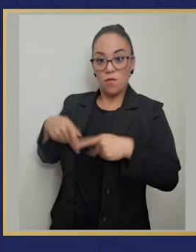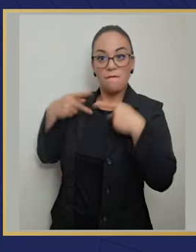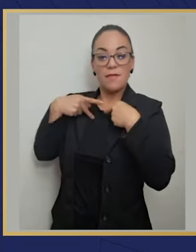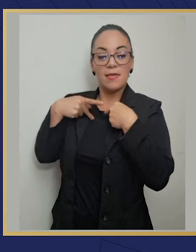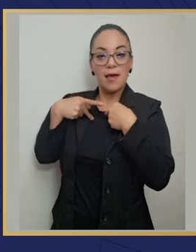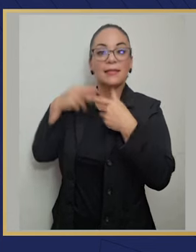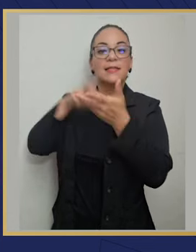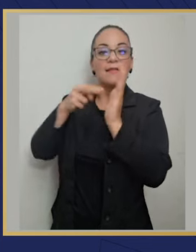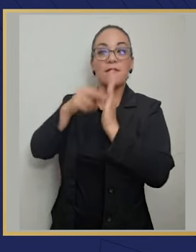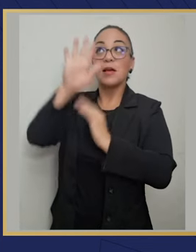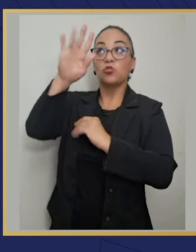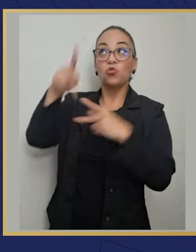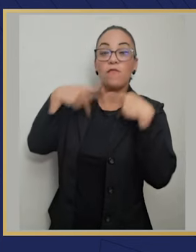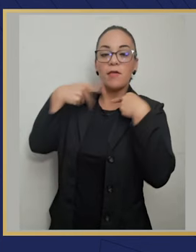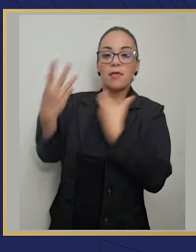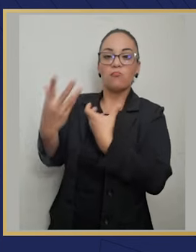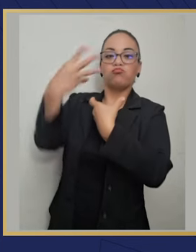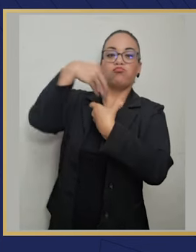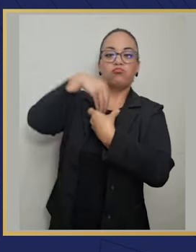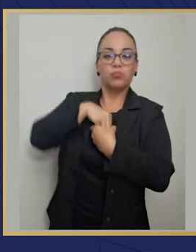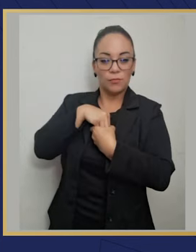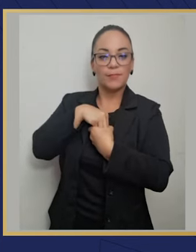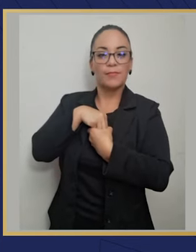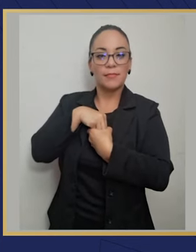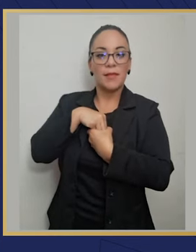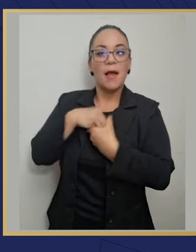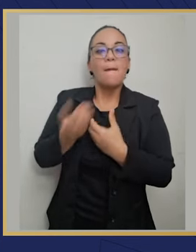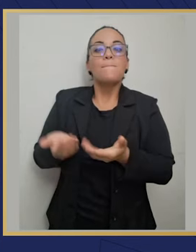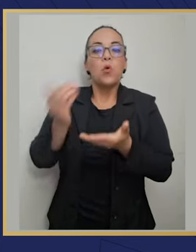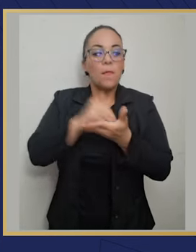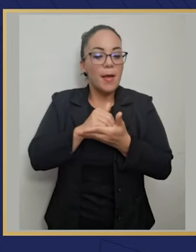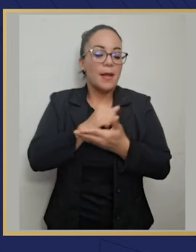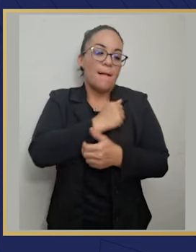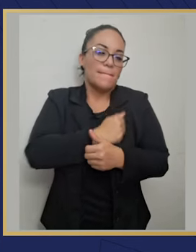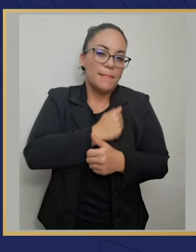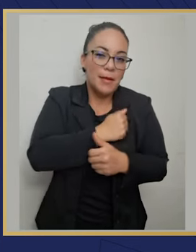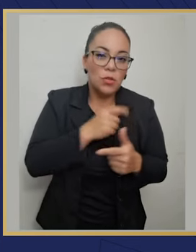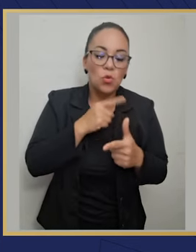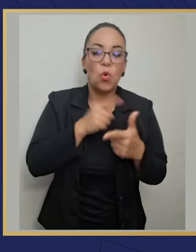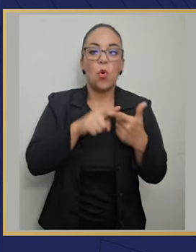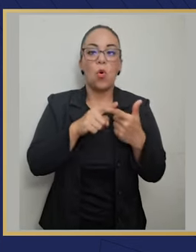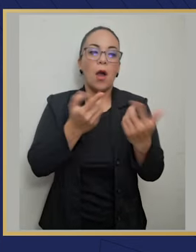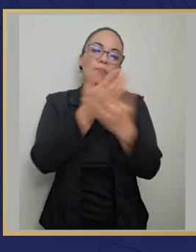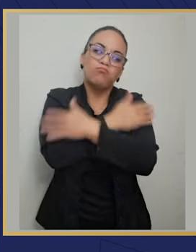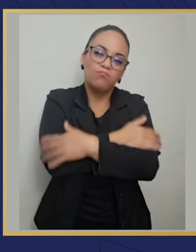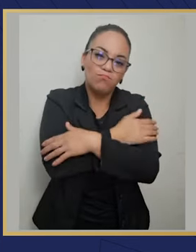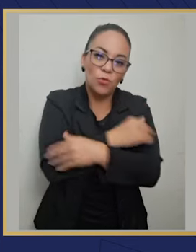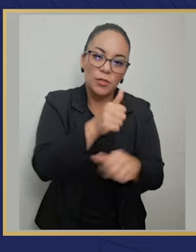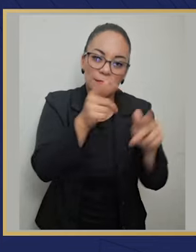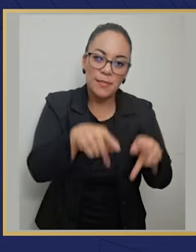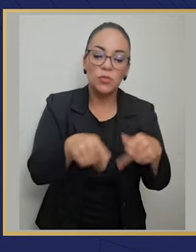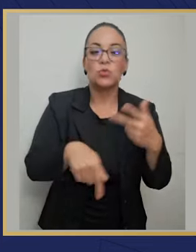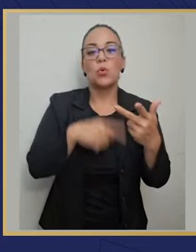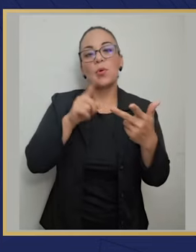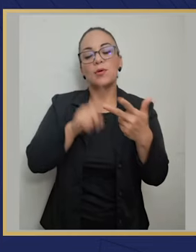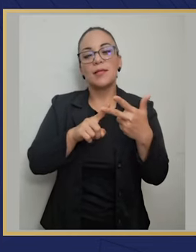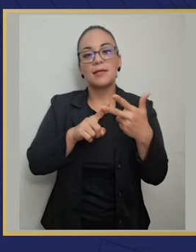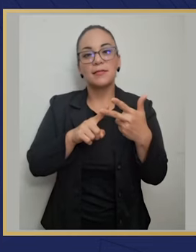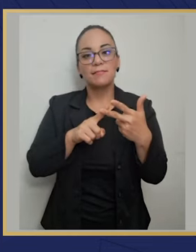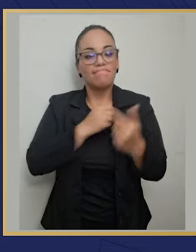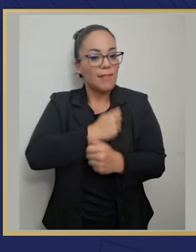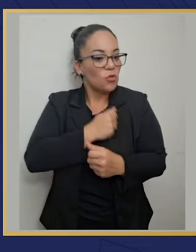nuestro corazón como el dueño de nuestra vida tenemos su vida, la vida que nos permite reconciliarnos cuando hemos fallado